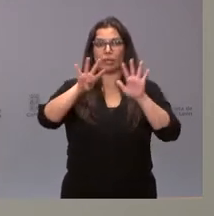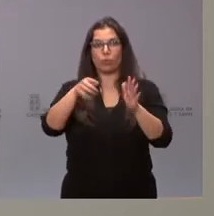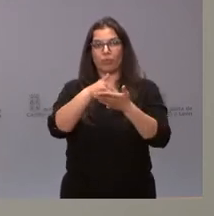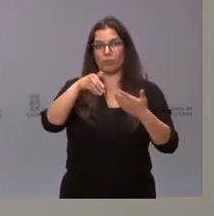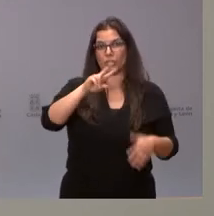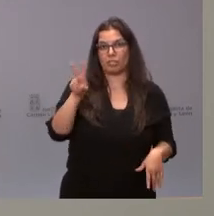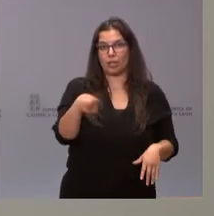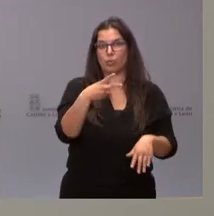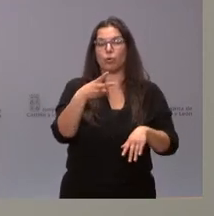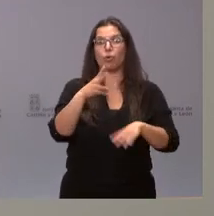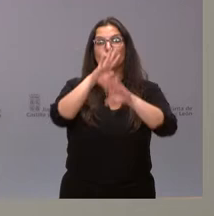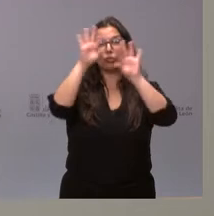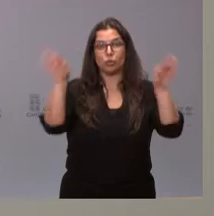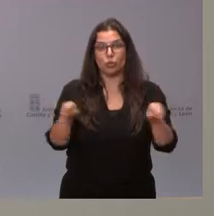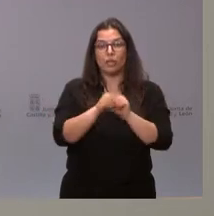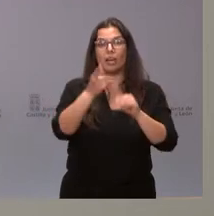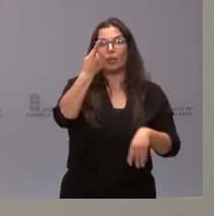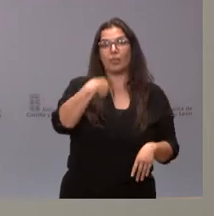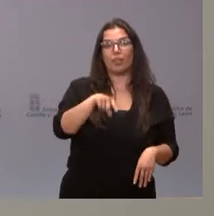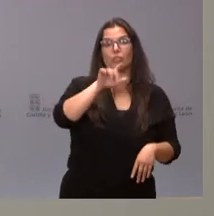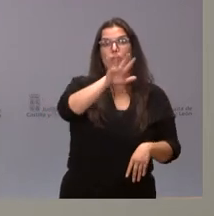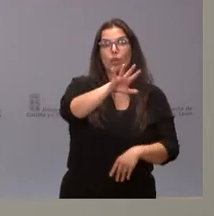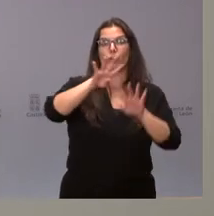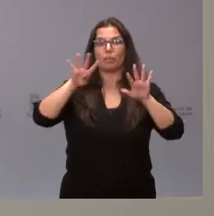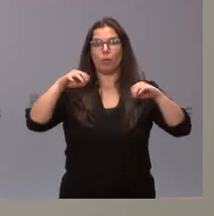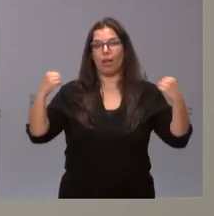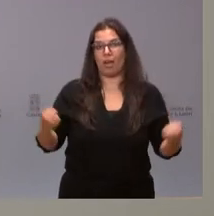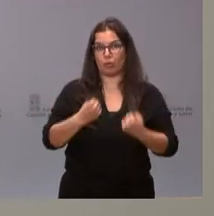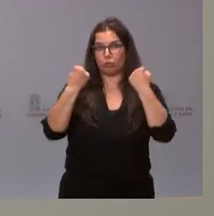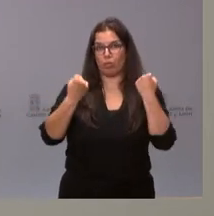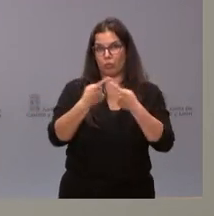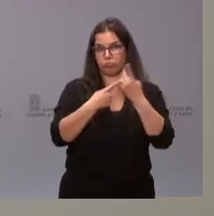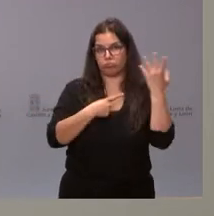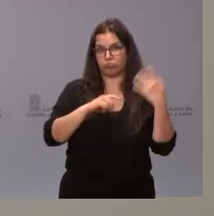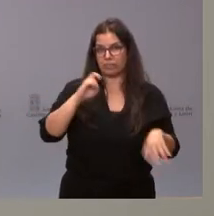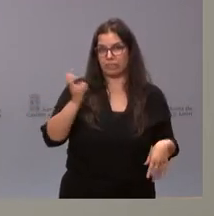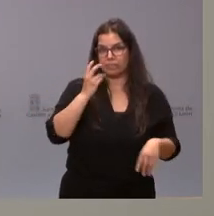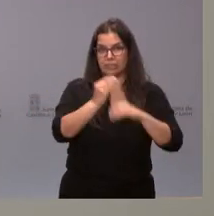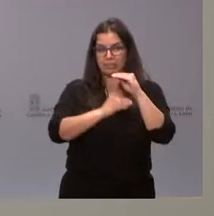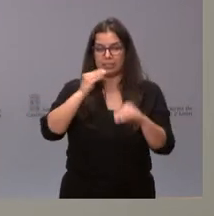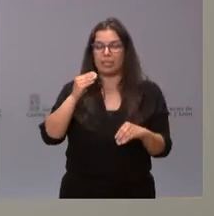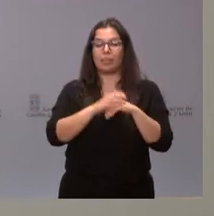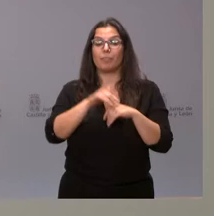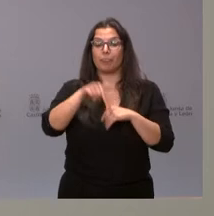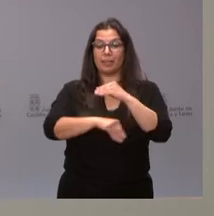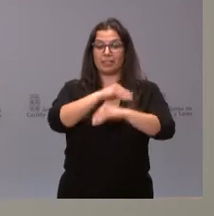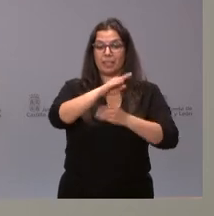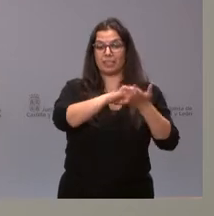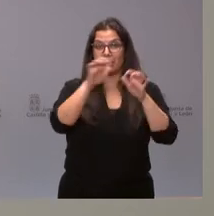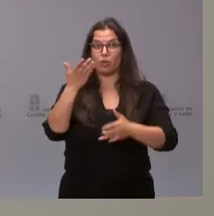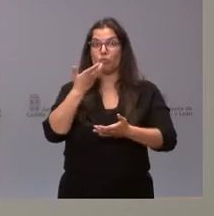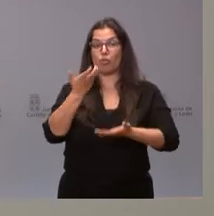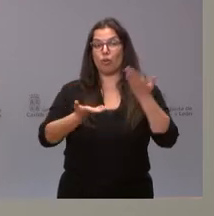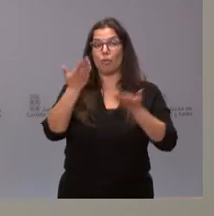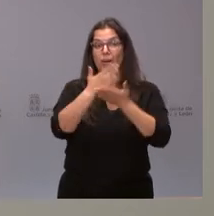para un total de 159 actuaciones. Con el ámbito de lo que aquí se desarrolla, Castilla y León está entre las cinco